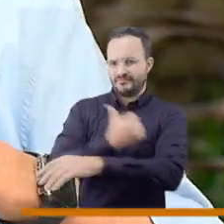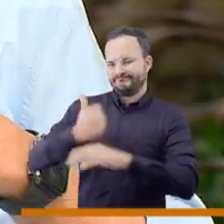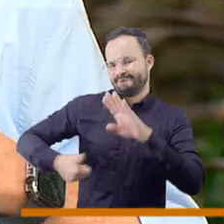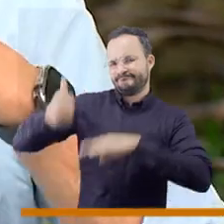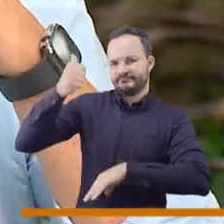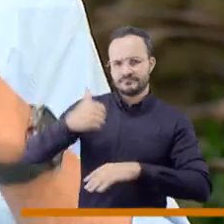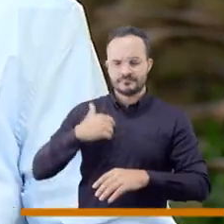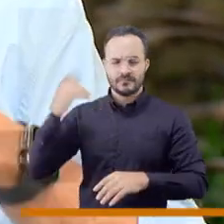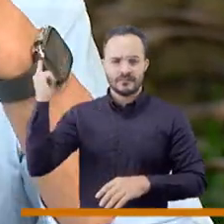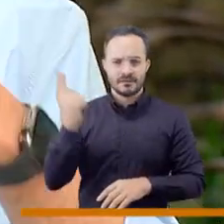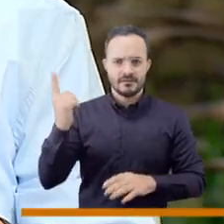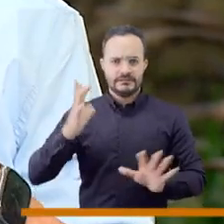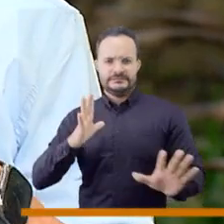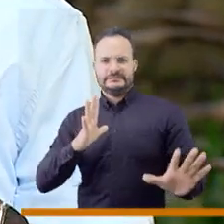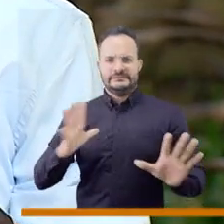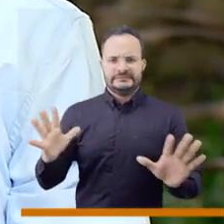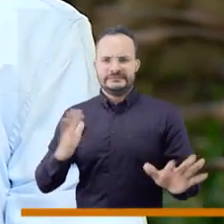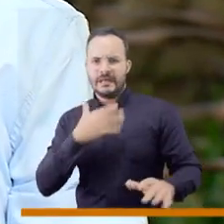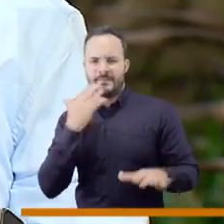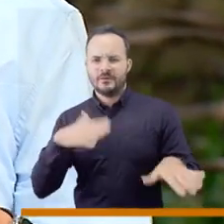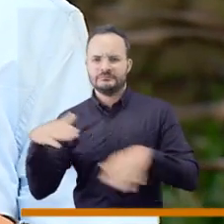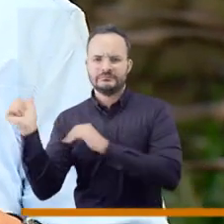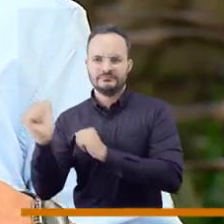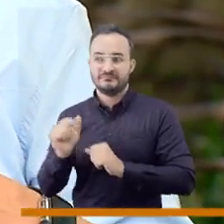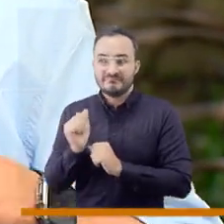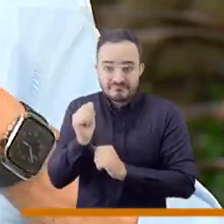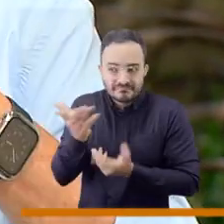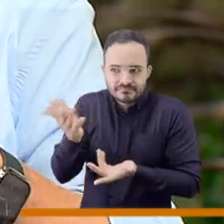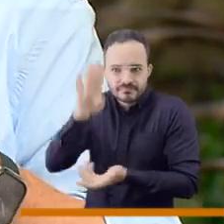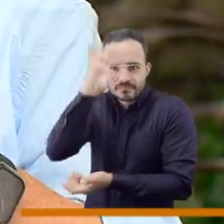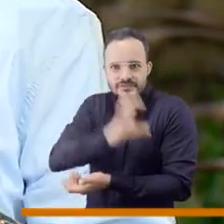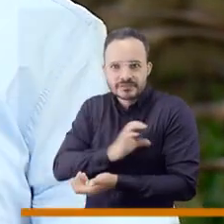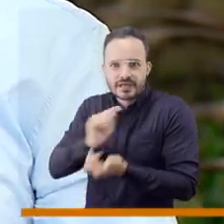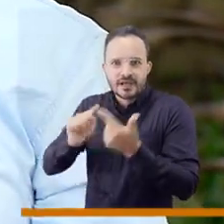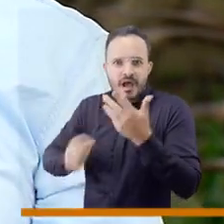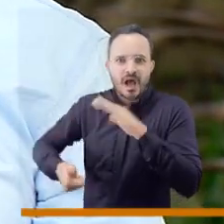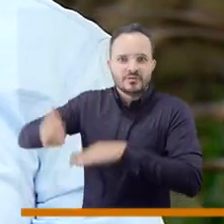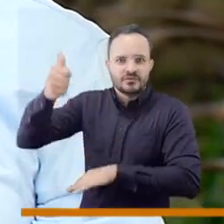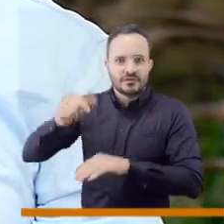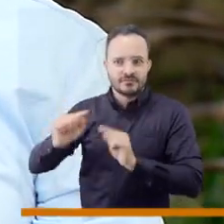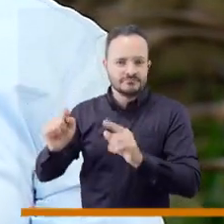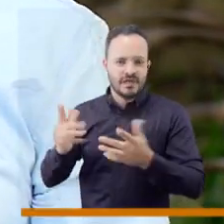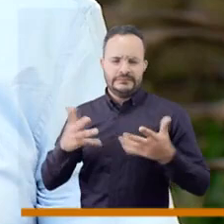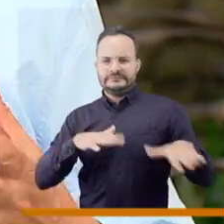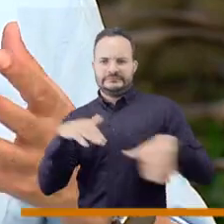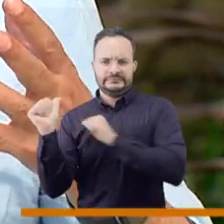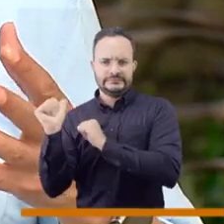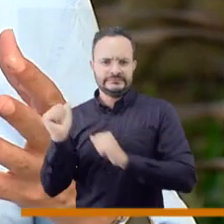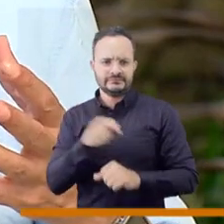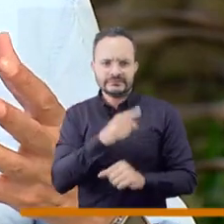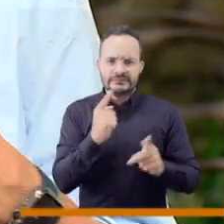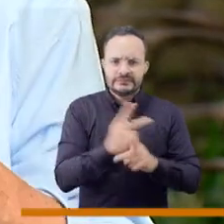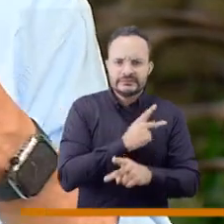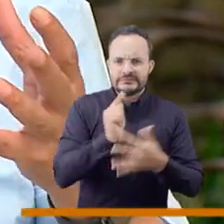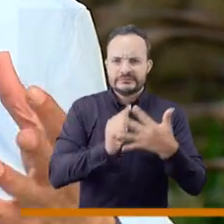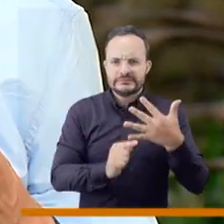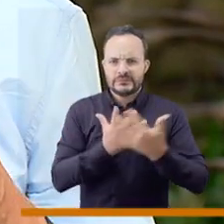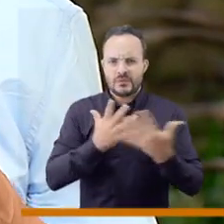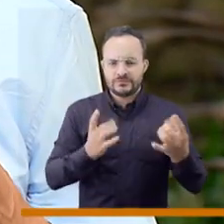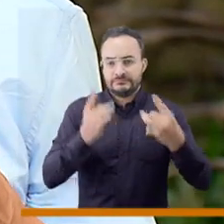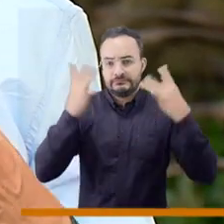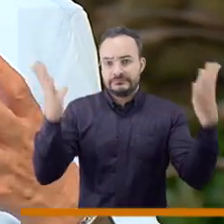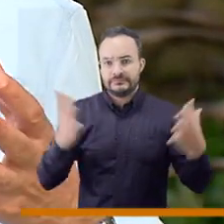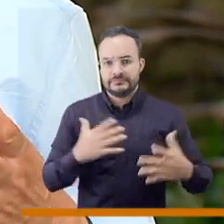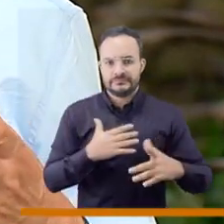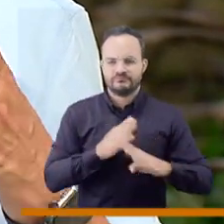que hasta la misma autoridad muchas veces le da miedo entrar a ese tipo de cosas, porque hay unos fenómenos de